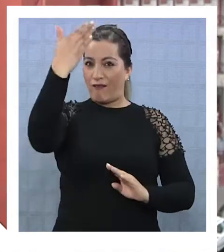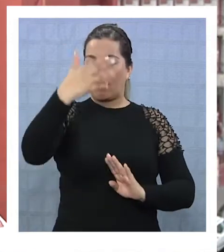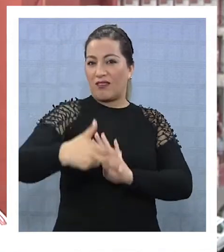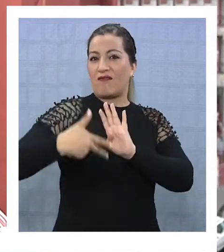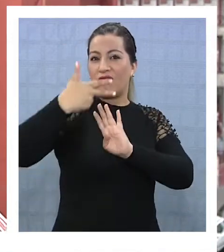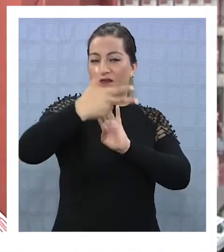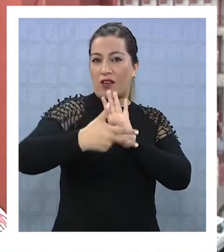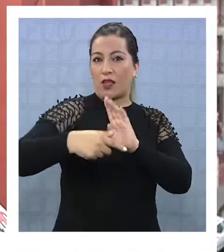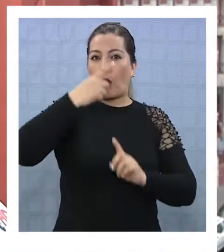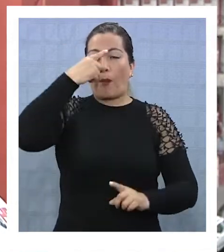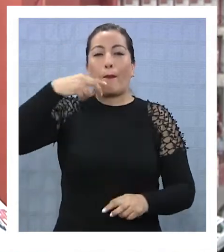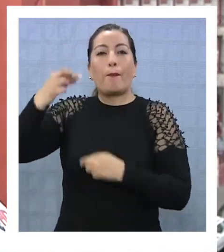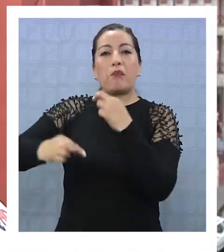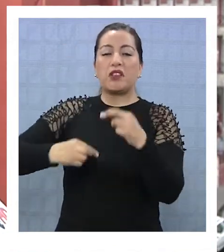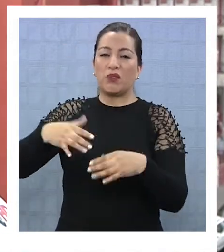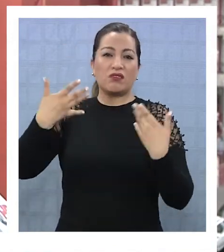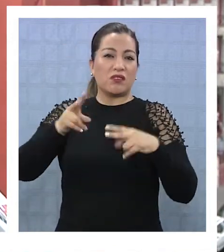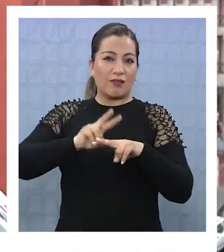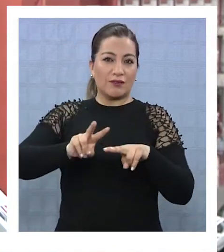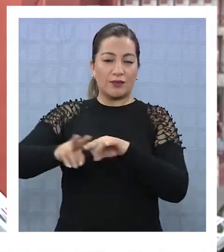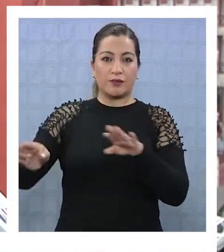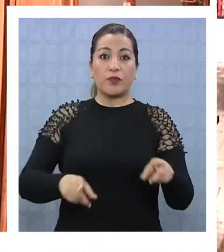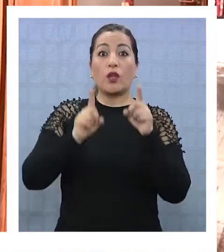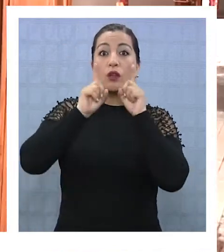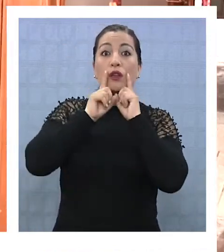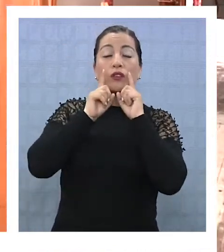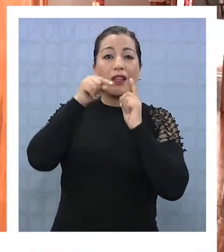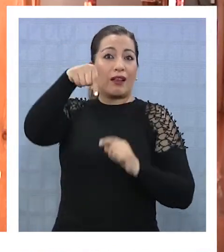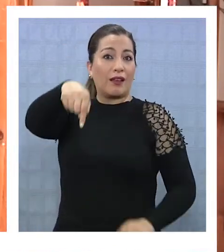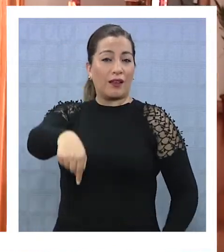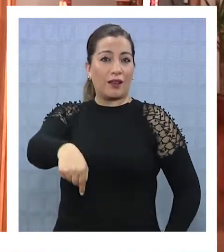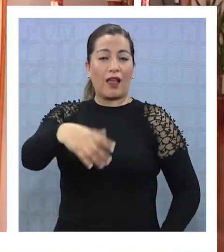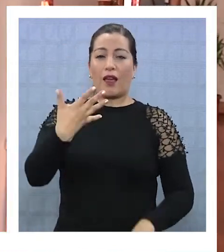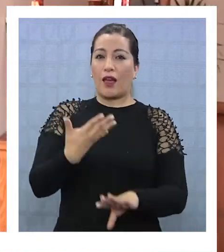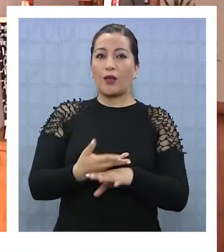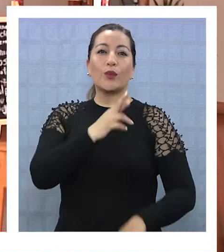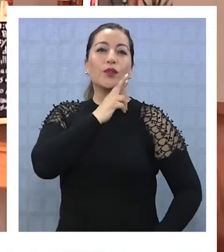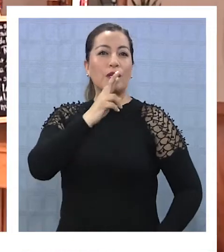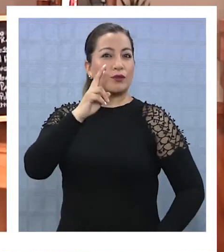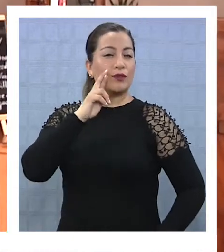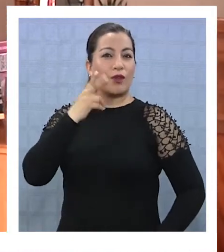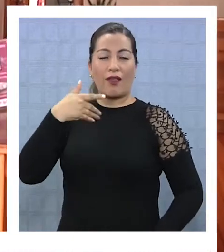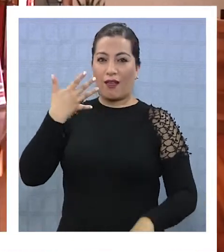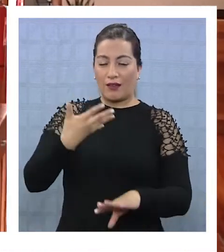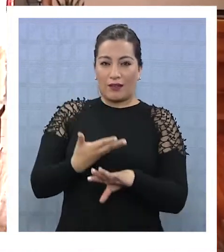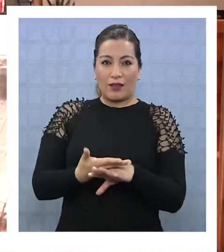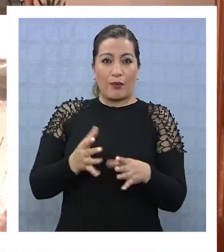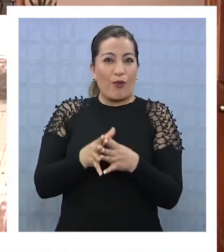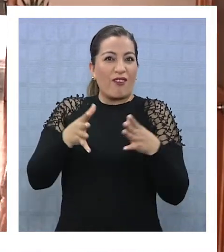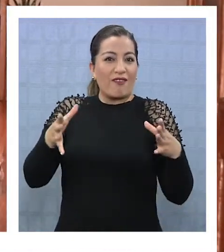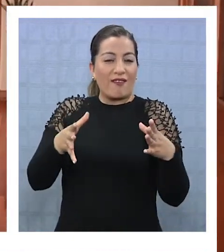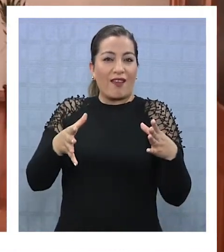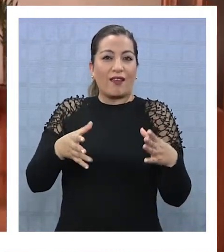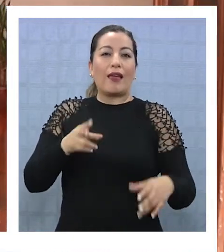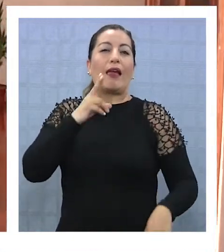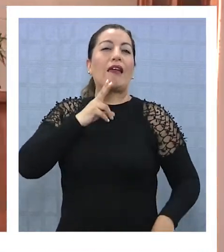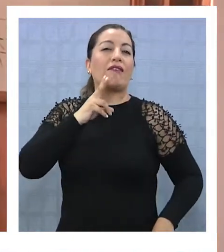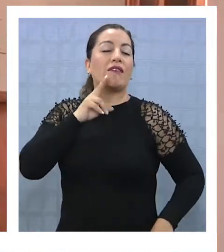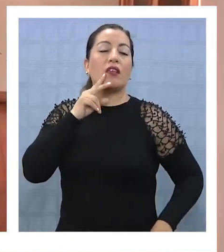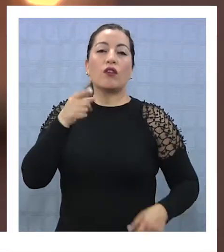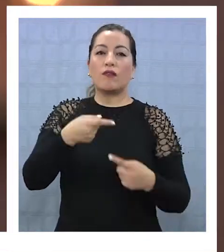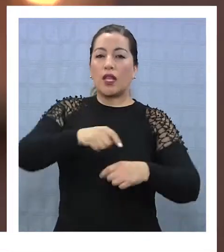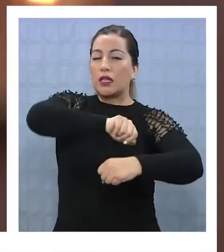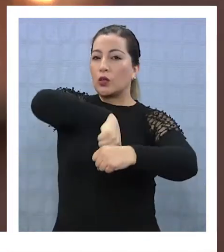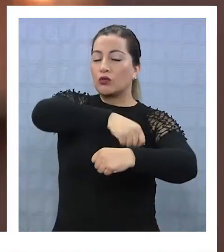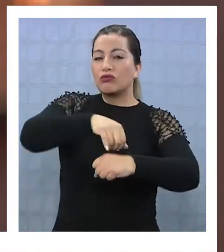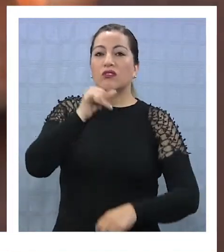Baquedano, que es patrimonio, así que bueno, ya lo hicimos. El hotel tiene en sus instalaciones un restaurante que ofrece una gran variedad de